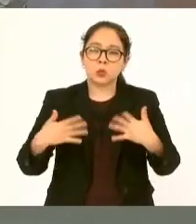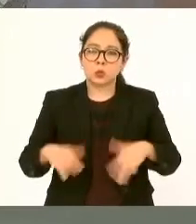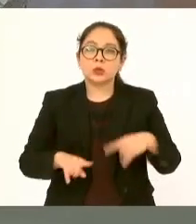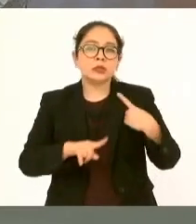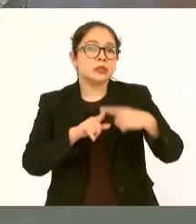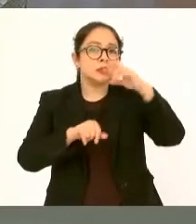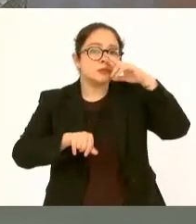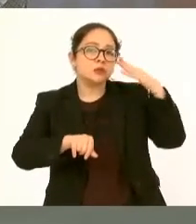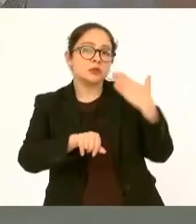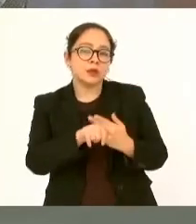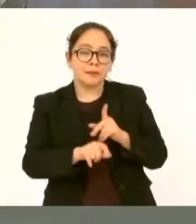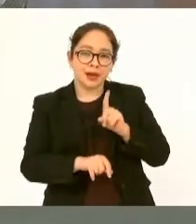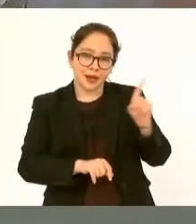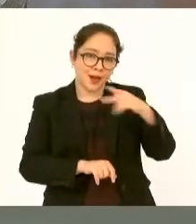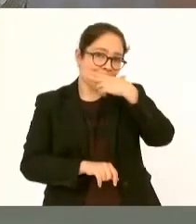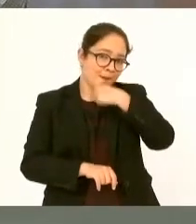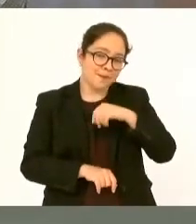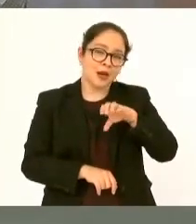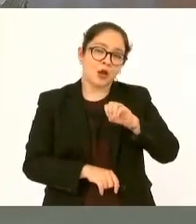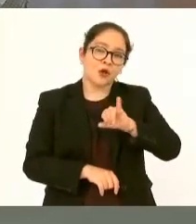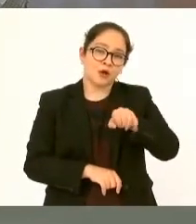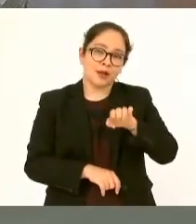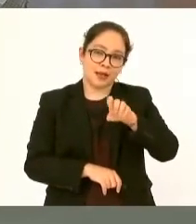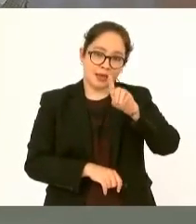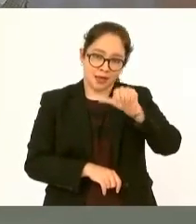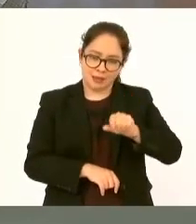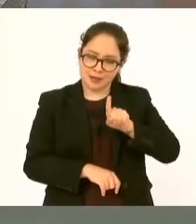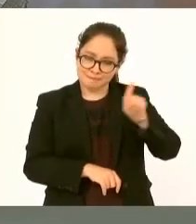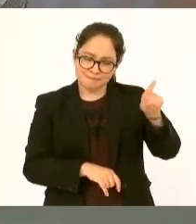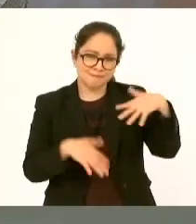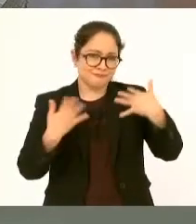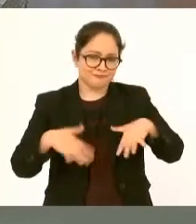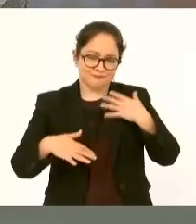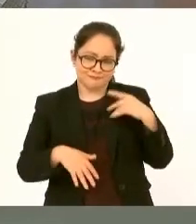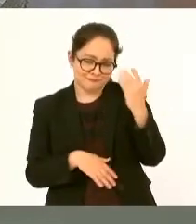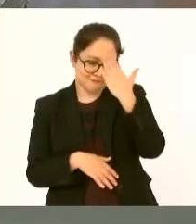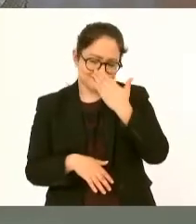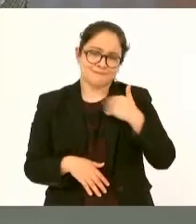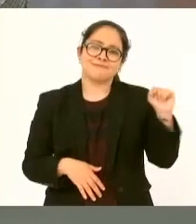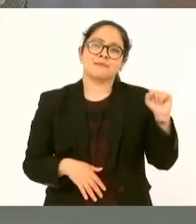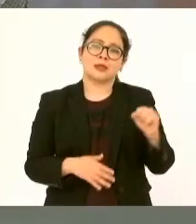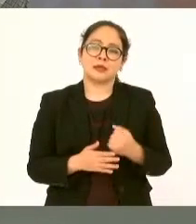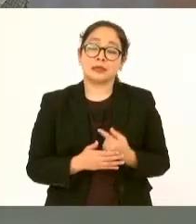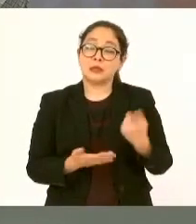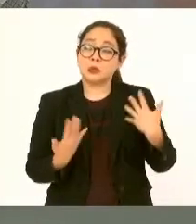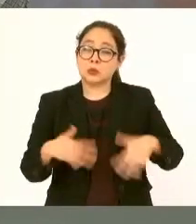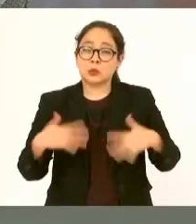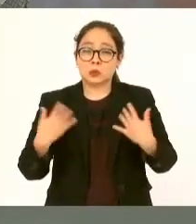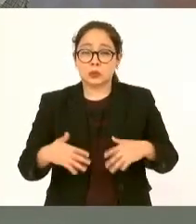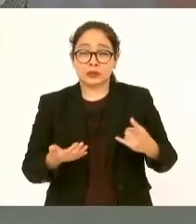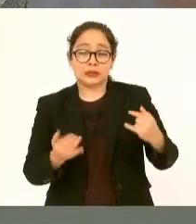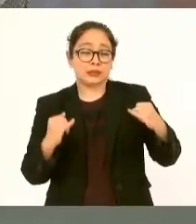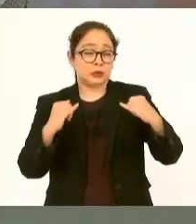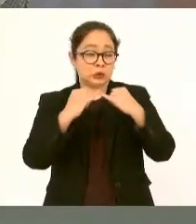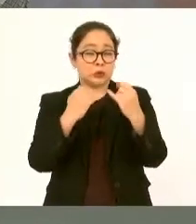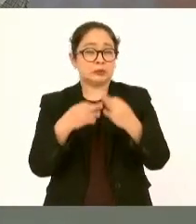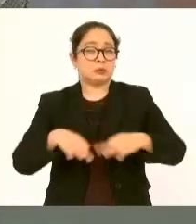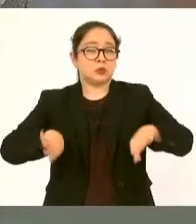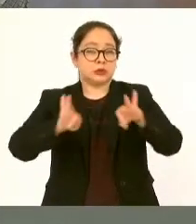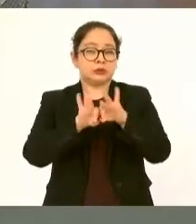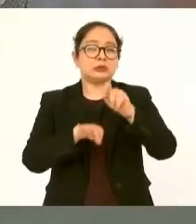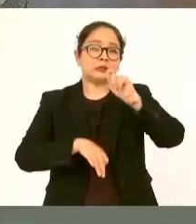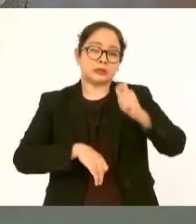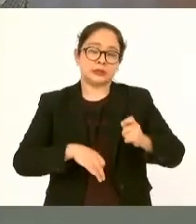almirante ojeda que esa institución tan importante que es la secretaría de marina